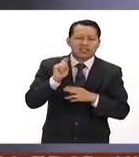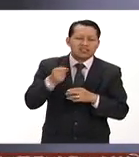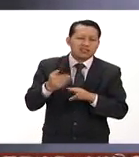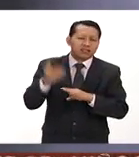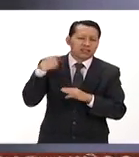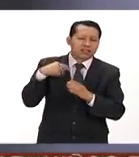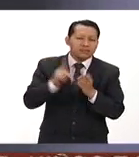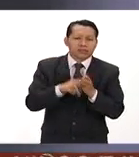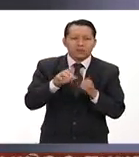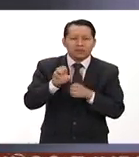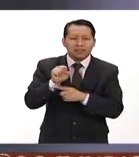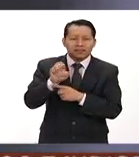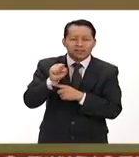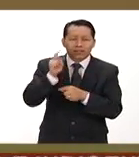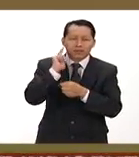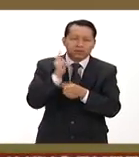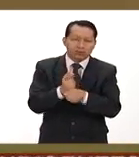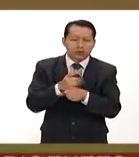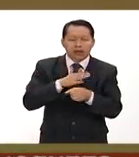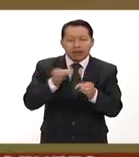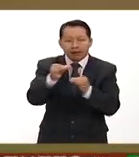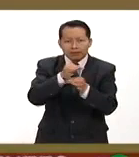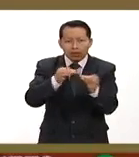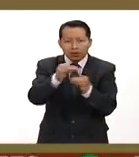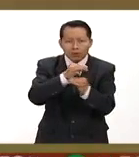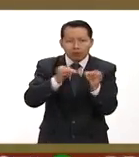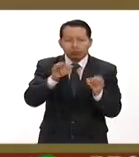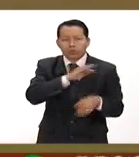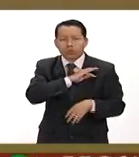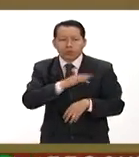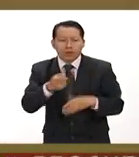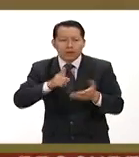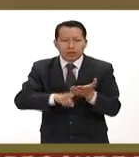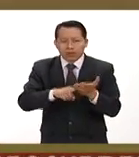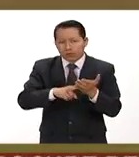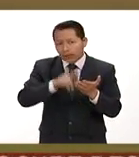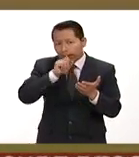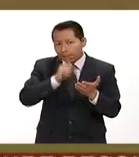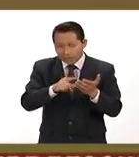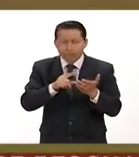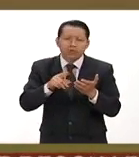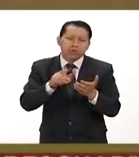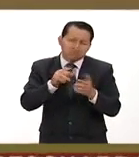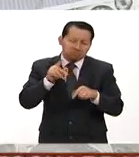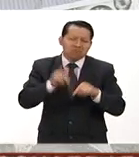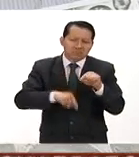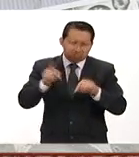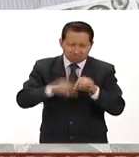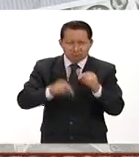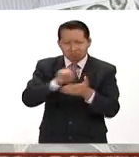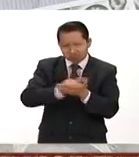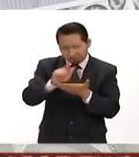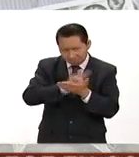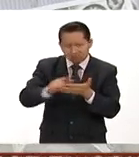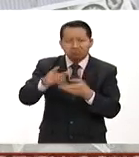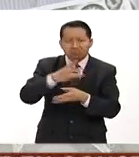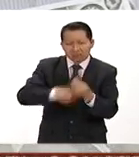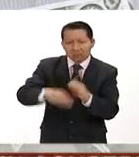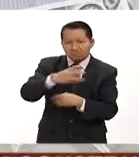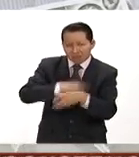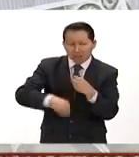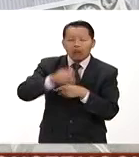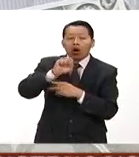de los 60 cuando descubrieron que las células podían destruir sus propios contenidos y reciclarlos lo que hizo Osumi fue